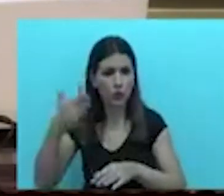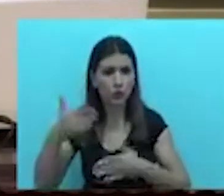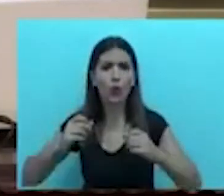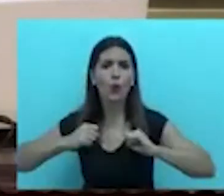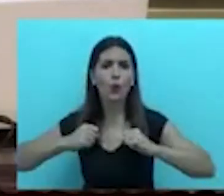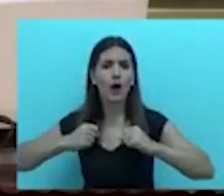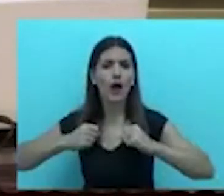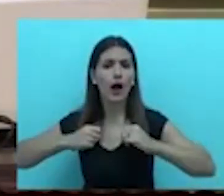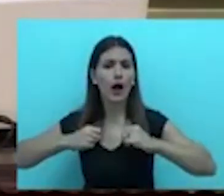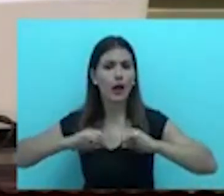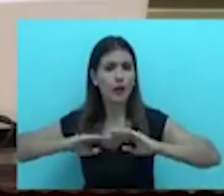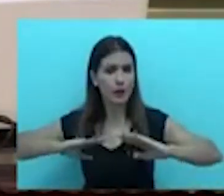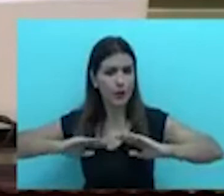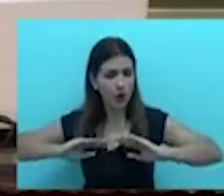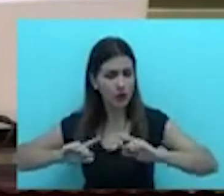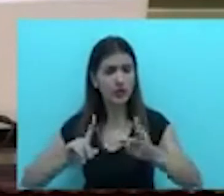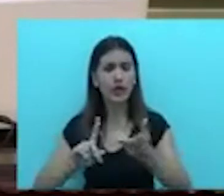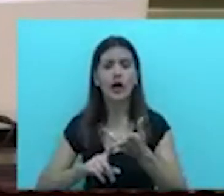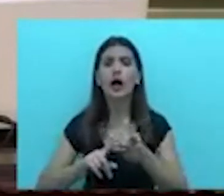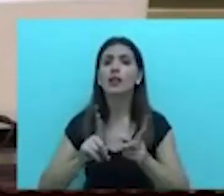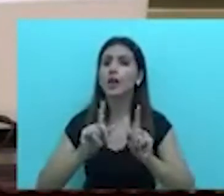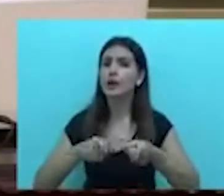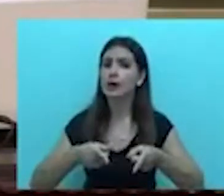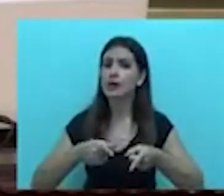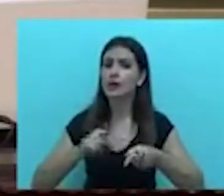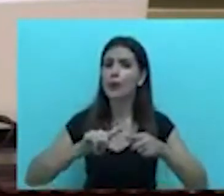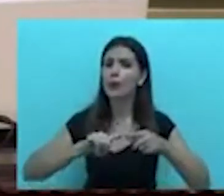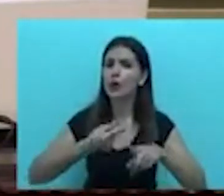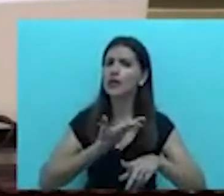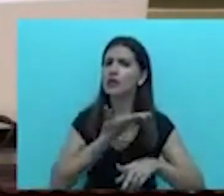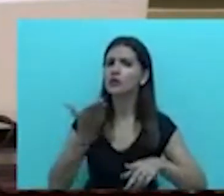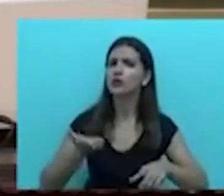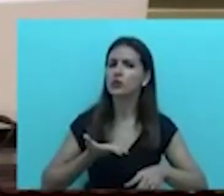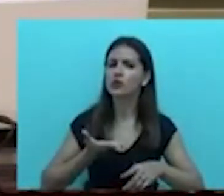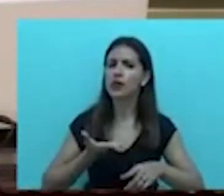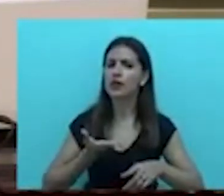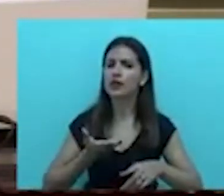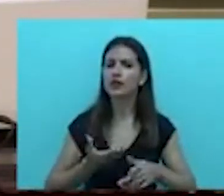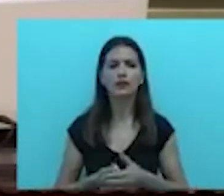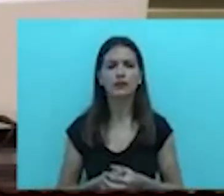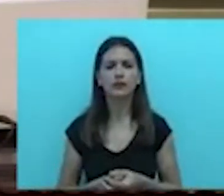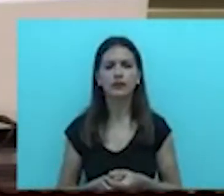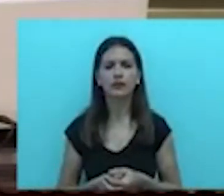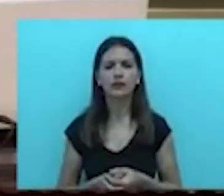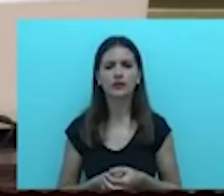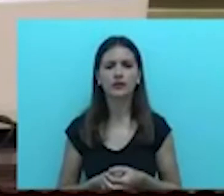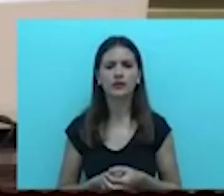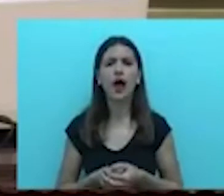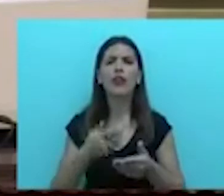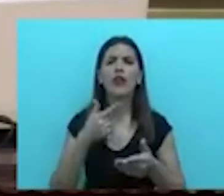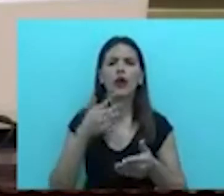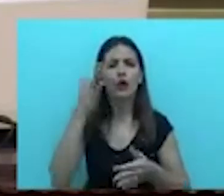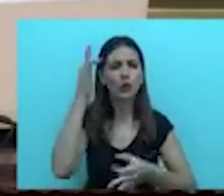hemos puesto en marcha una política social de acción directa, justicia social,